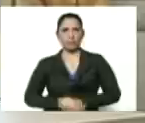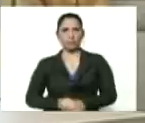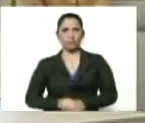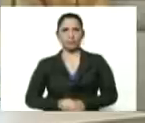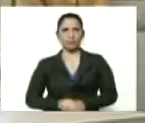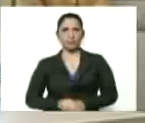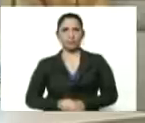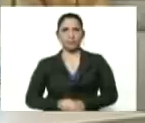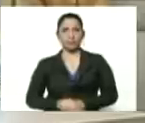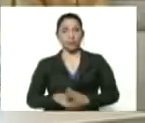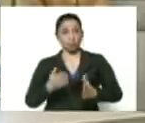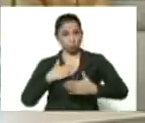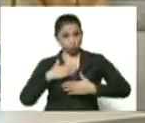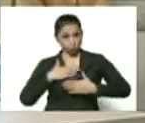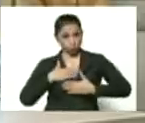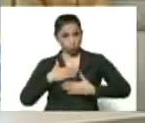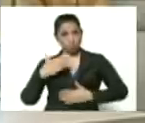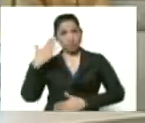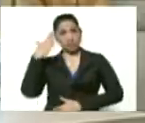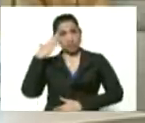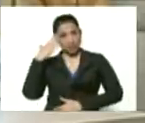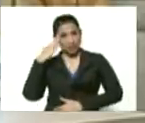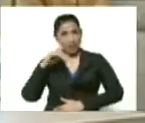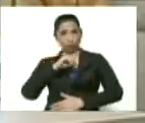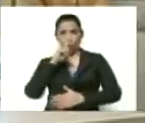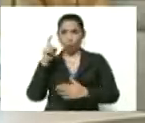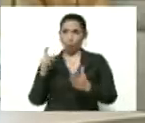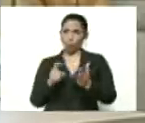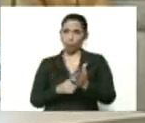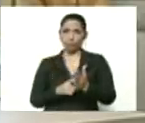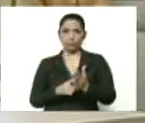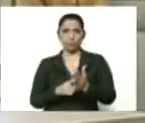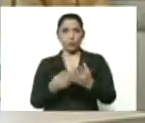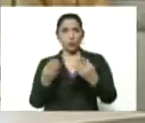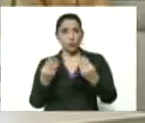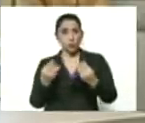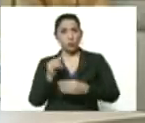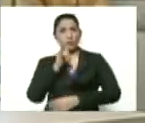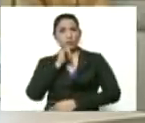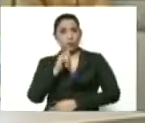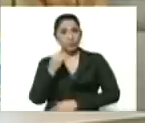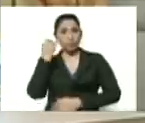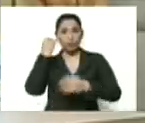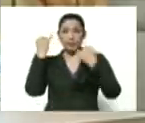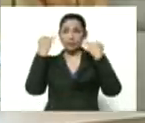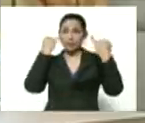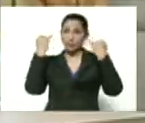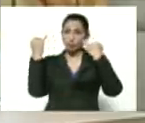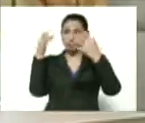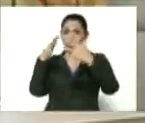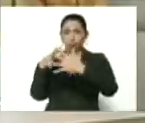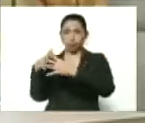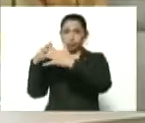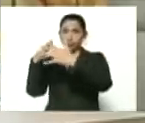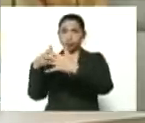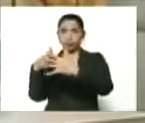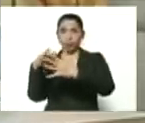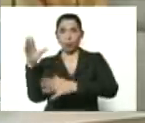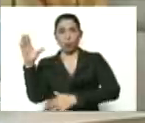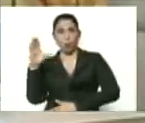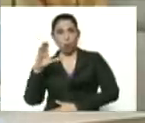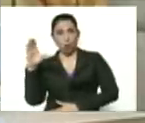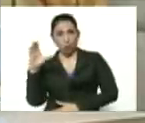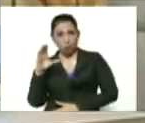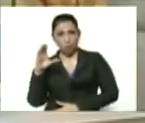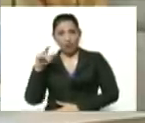como yo lo sabía todo con mucha información de inteligencia desde Estados Unidos, desde Colombia,